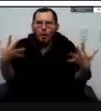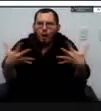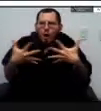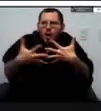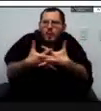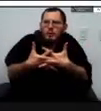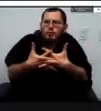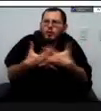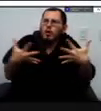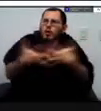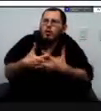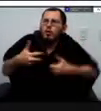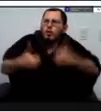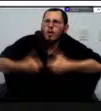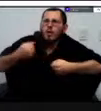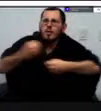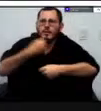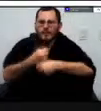mesas